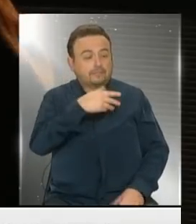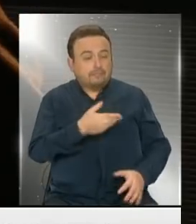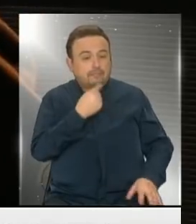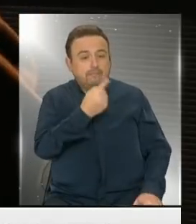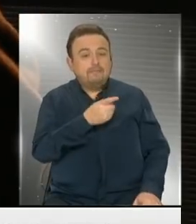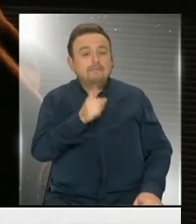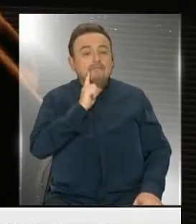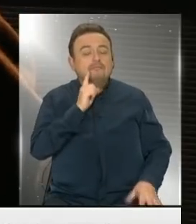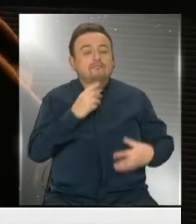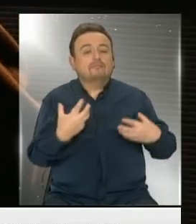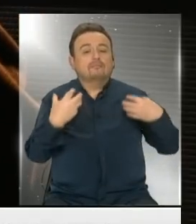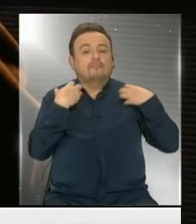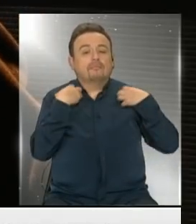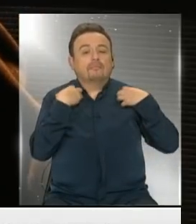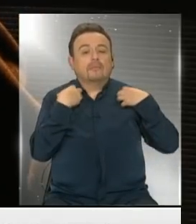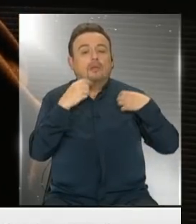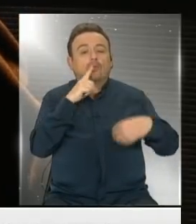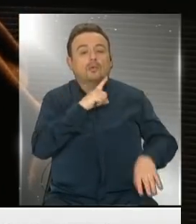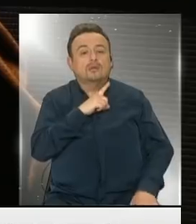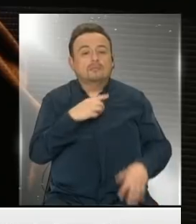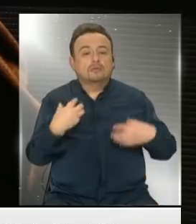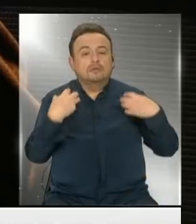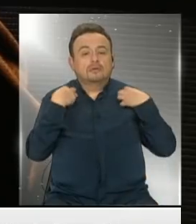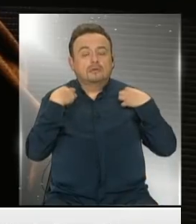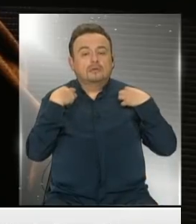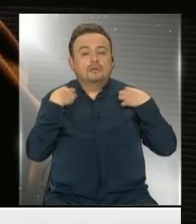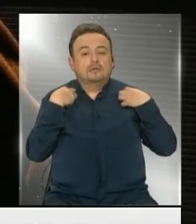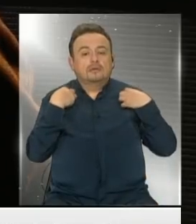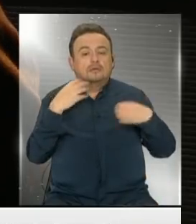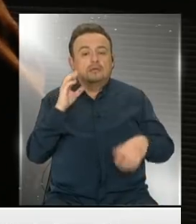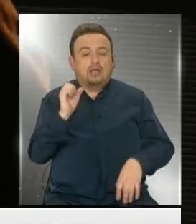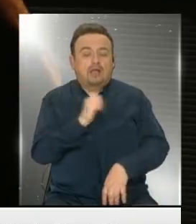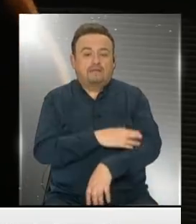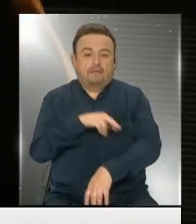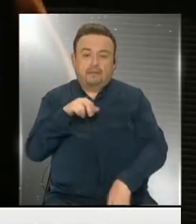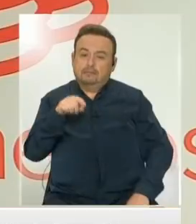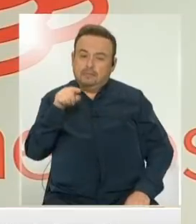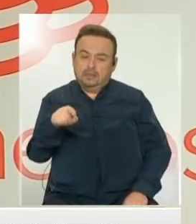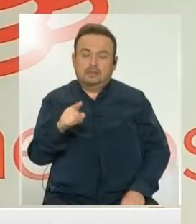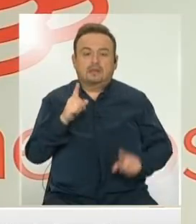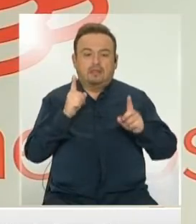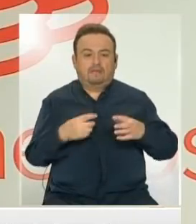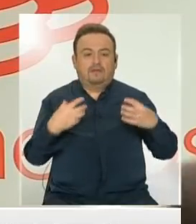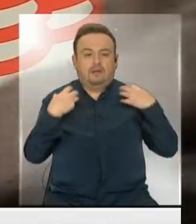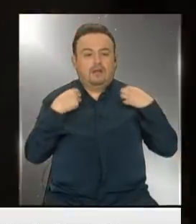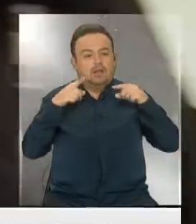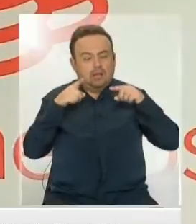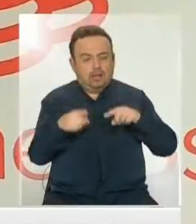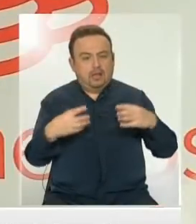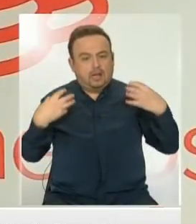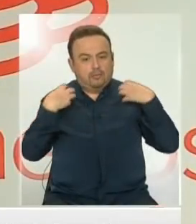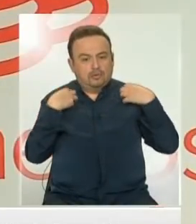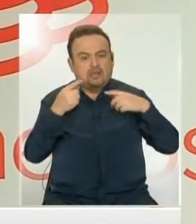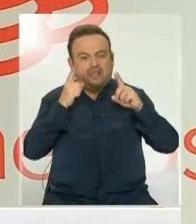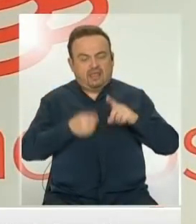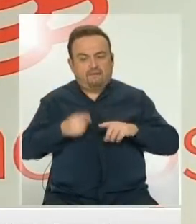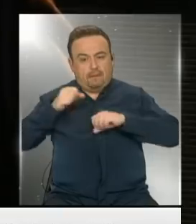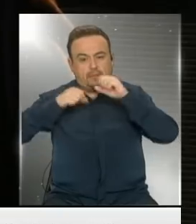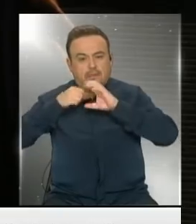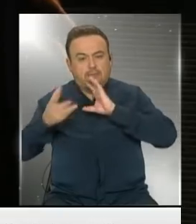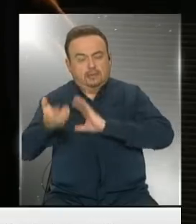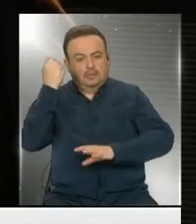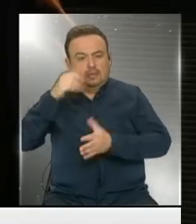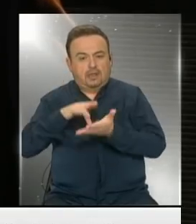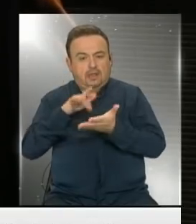ahora, ¿quién es el responsable último? La AFP. Exacto. Son los responsables de la